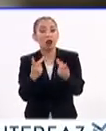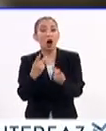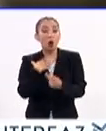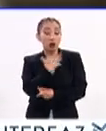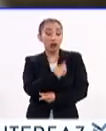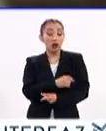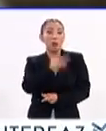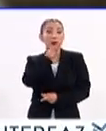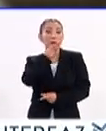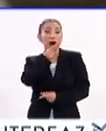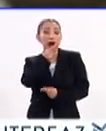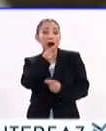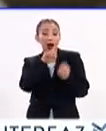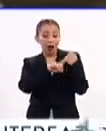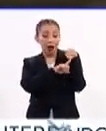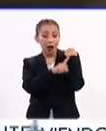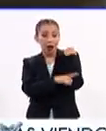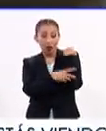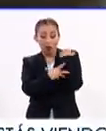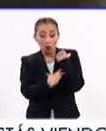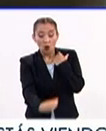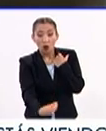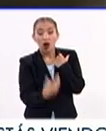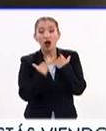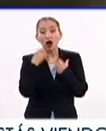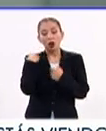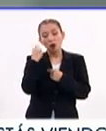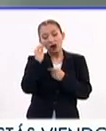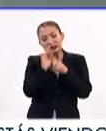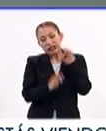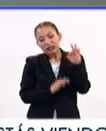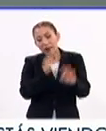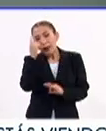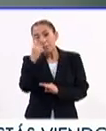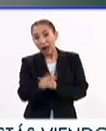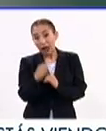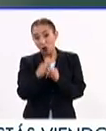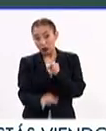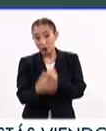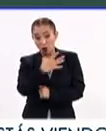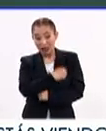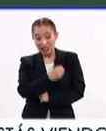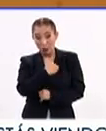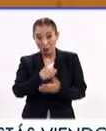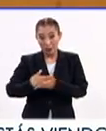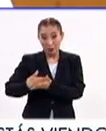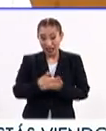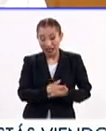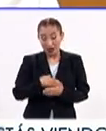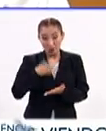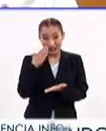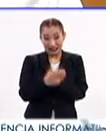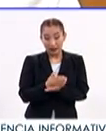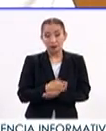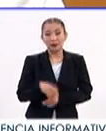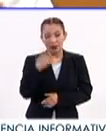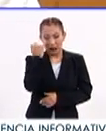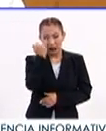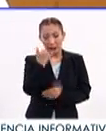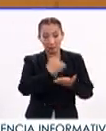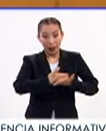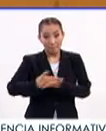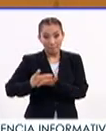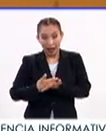a hijo. La ciencia ha desarrollado técnicas y tratamientos para evitar esta última fuente de transmisión. Recordemos que el producto